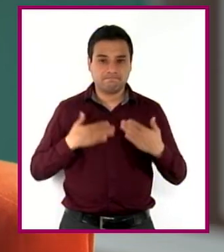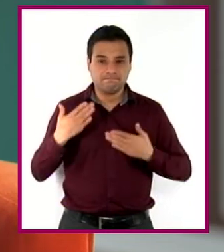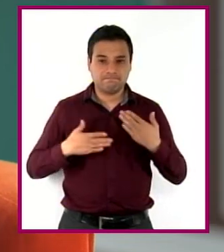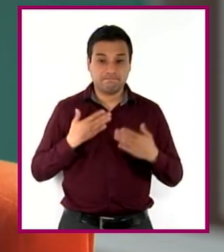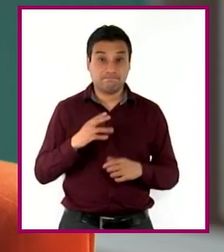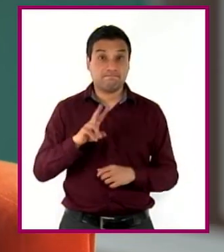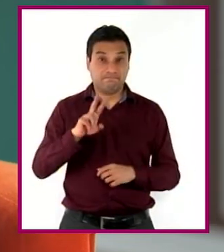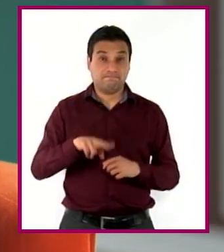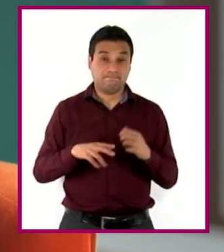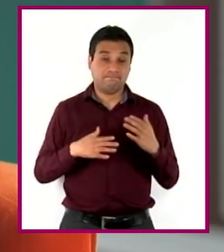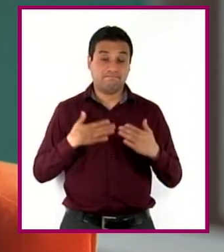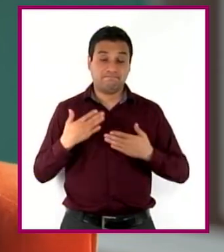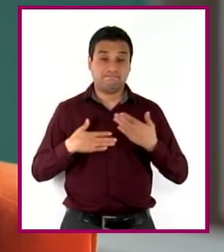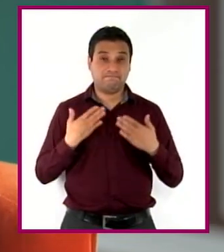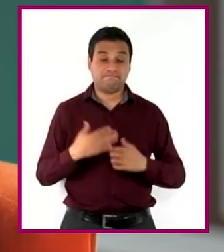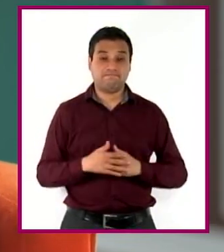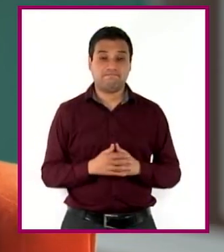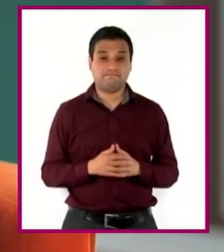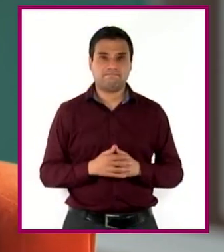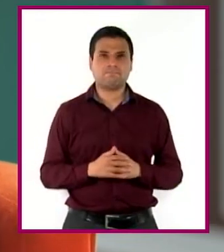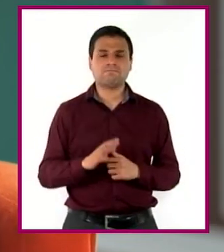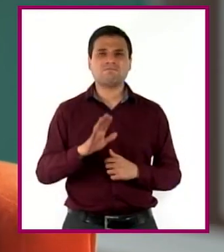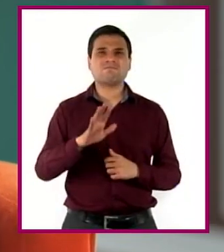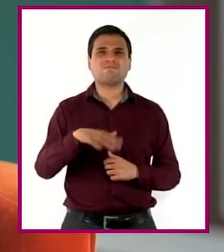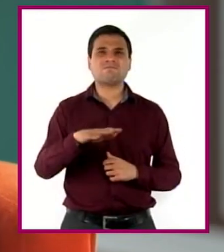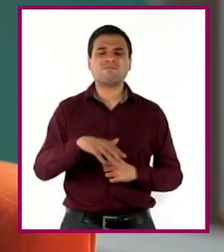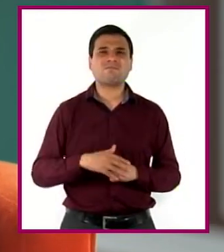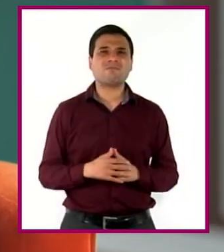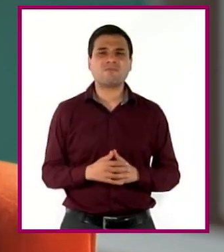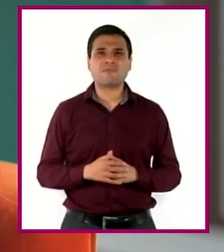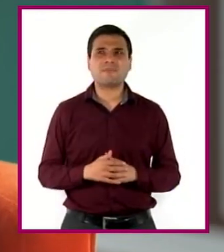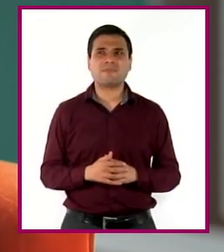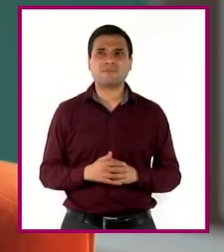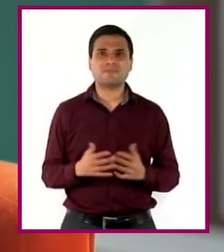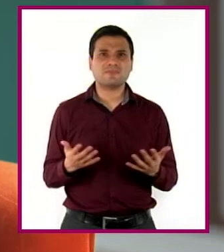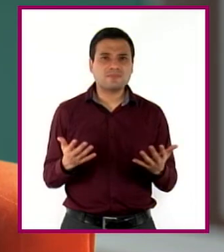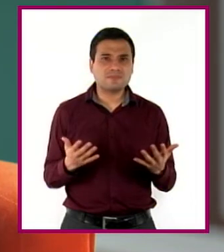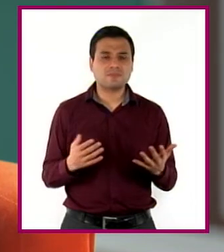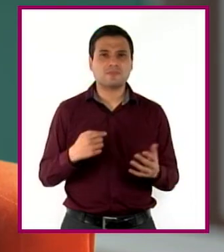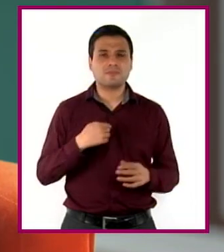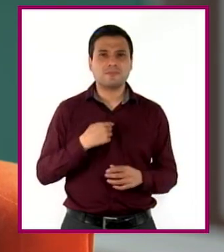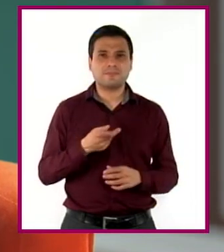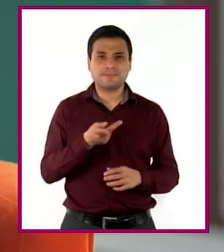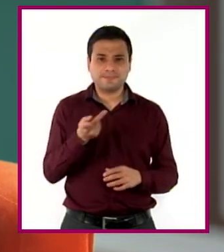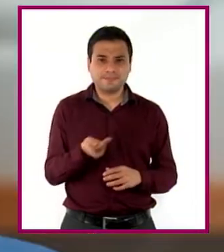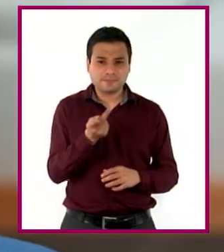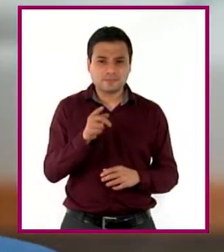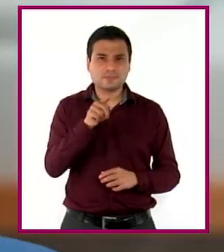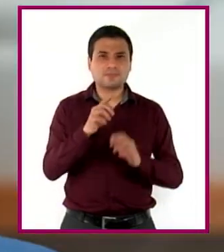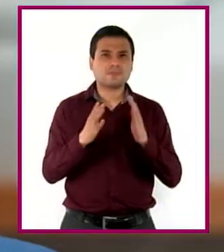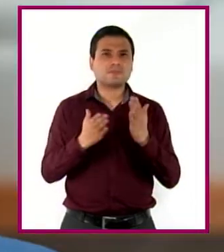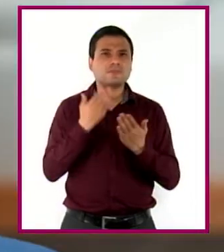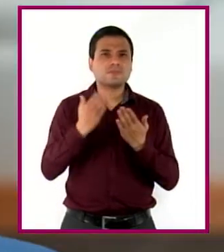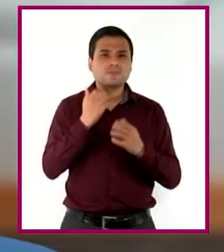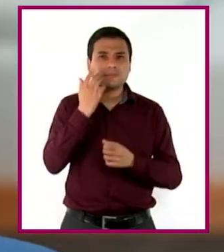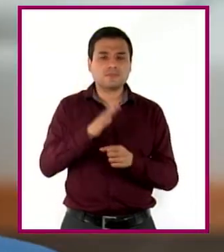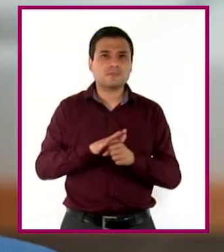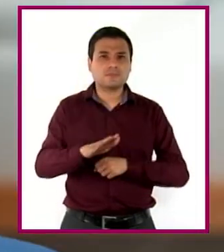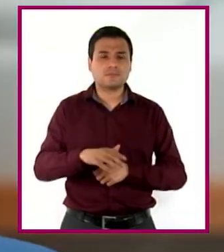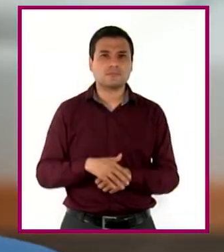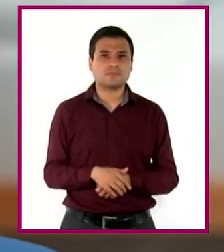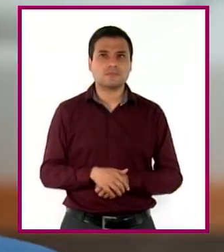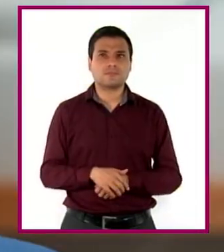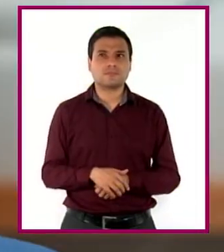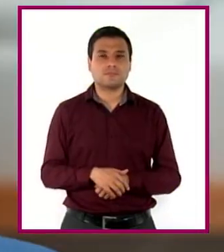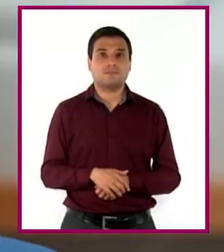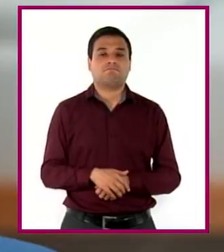lo creas, sí lo fue. Oye, pero a todo esto ni te he preguntado qué es lo que quieres estudiar. Pues hasta